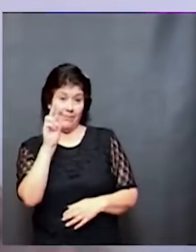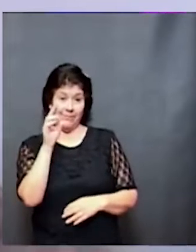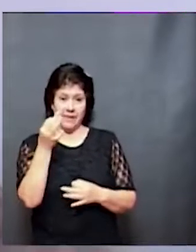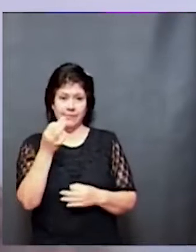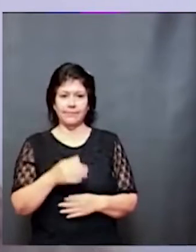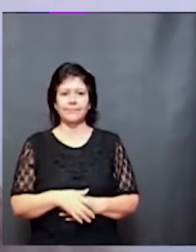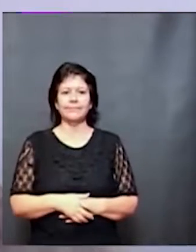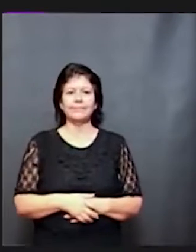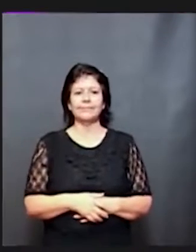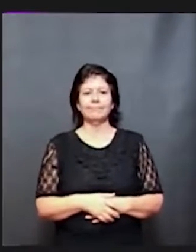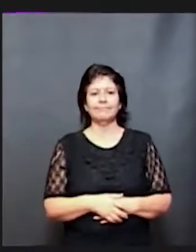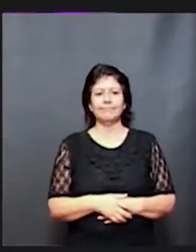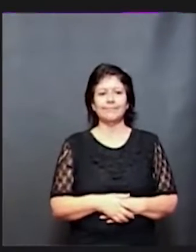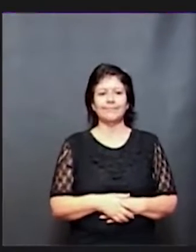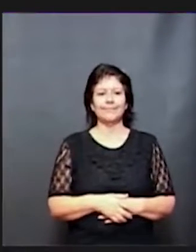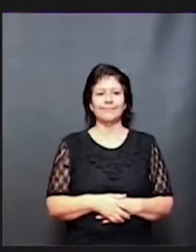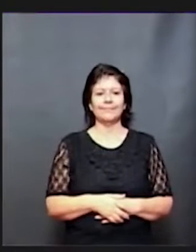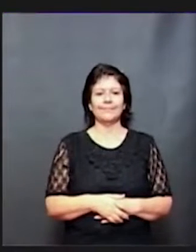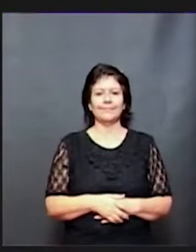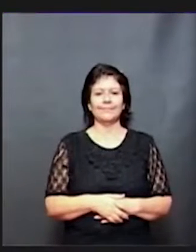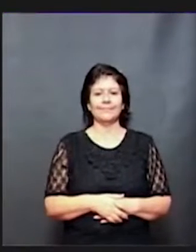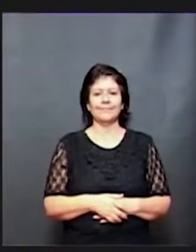Ustedes me dan el ok. Ok.